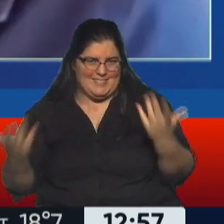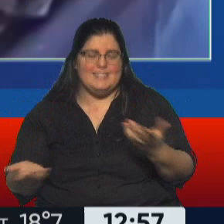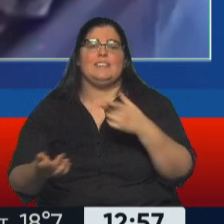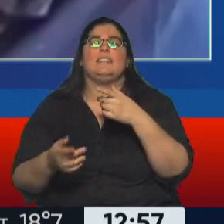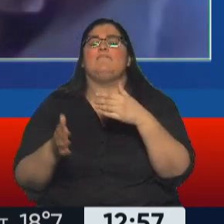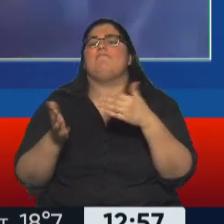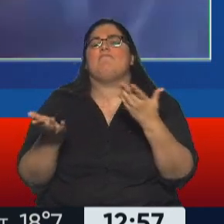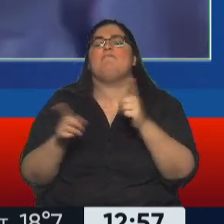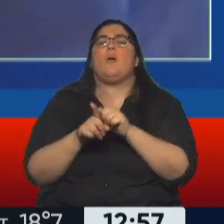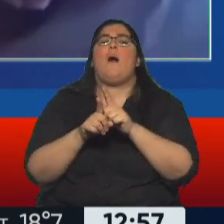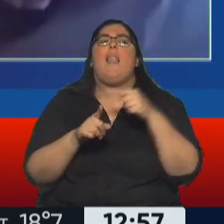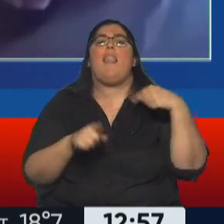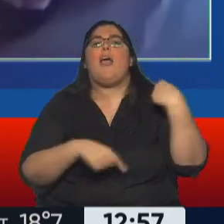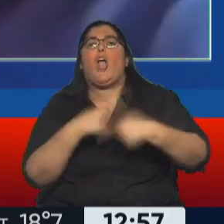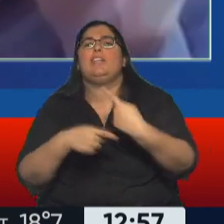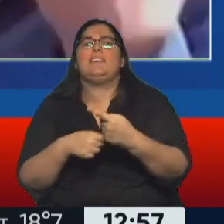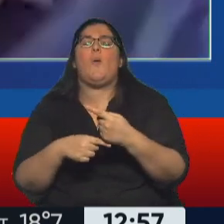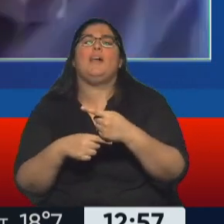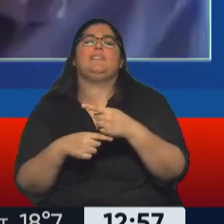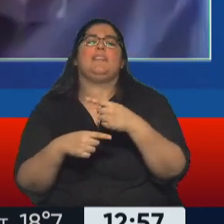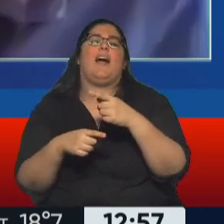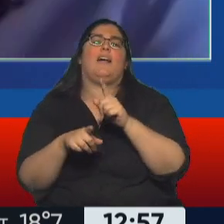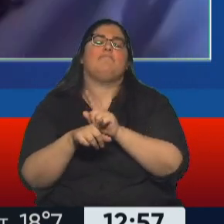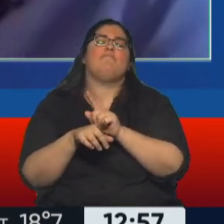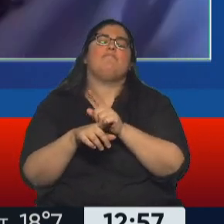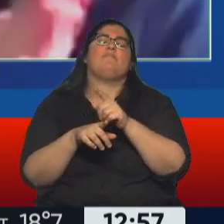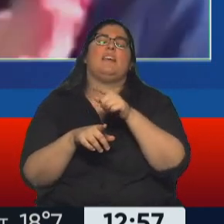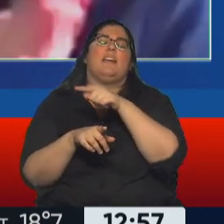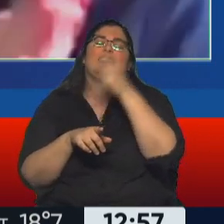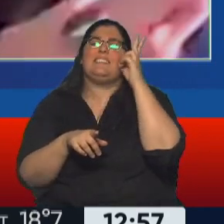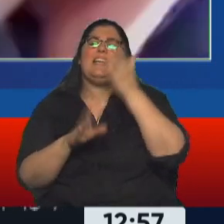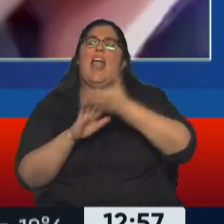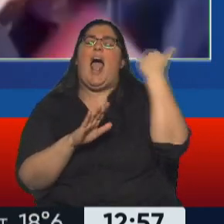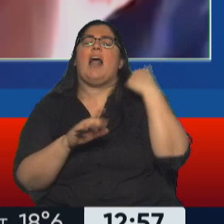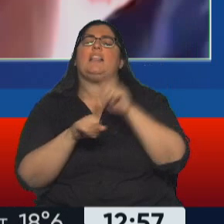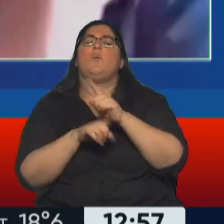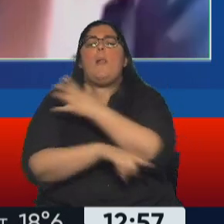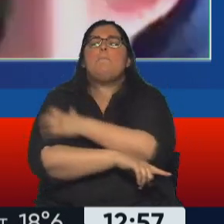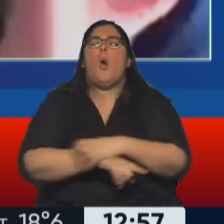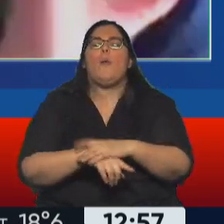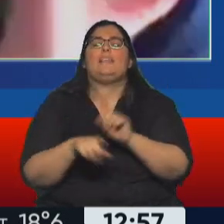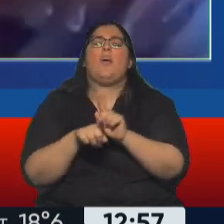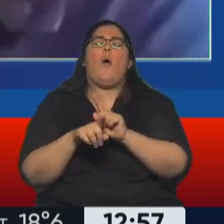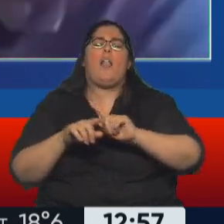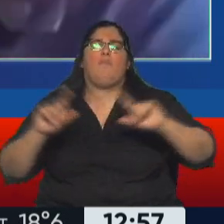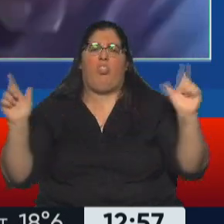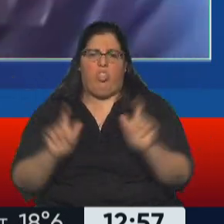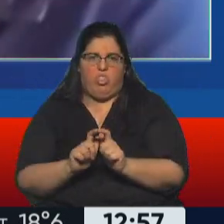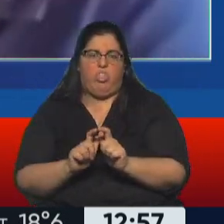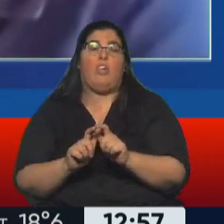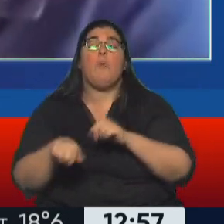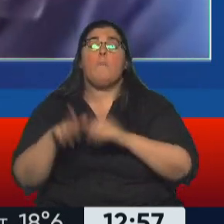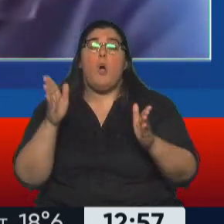éxito de Chile que le jugaron en contra. Chile tuvo un proceso de reducción de la pobreza supermercado de la transición a la